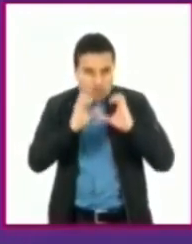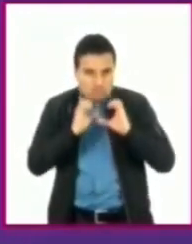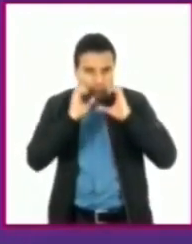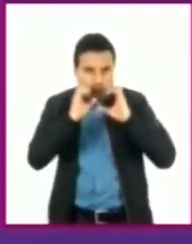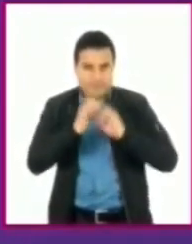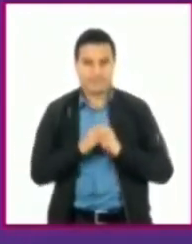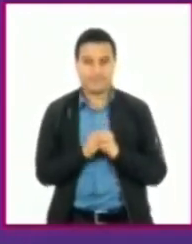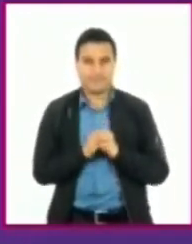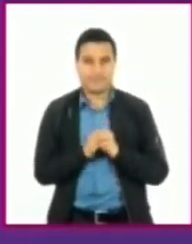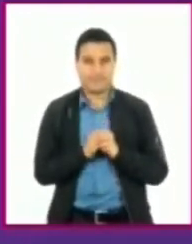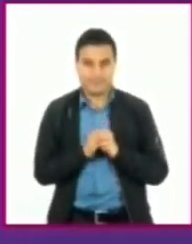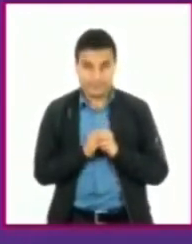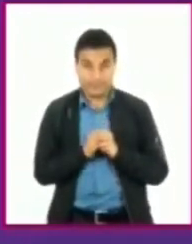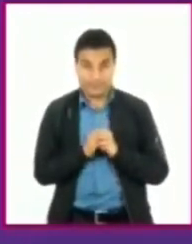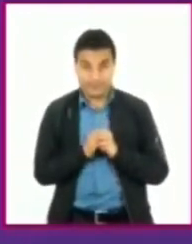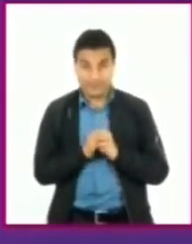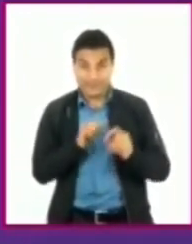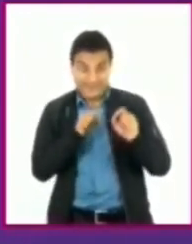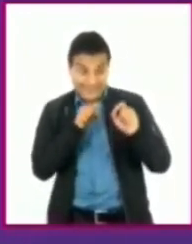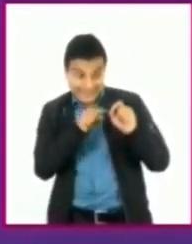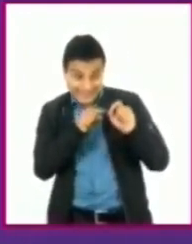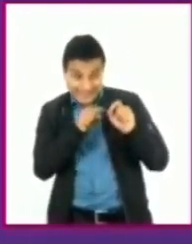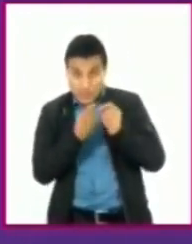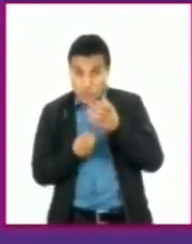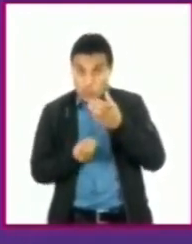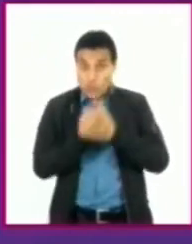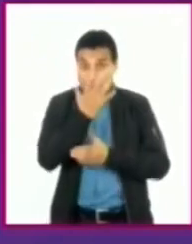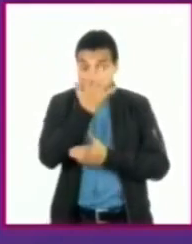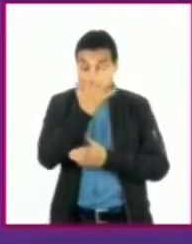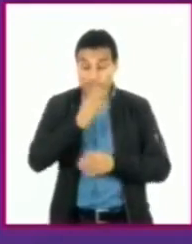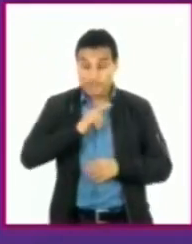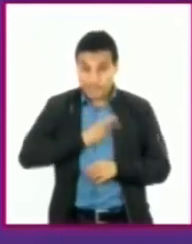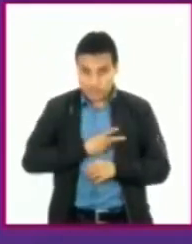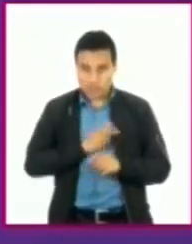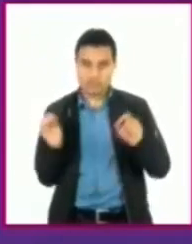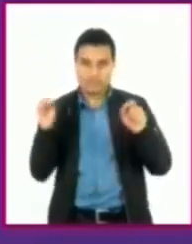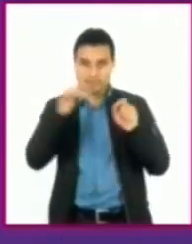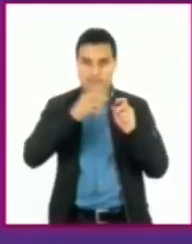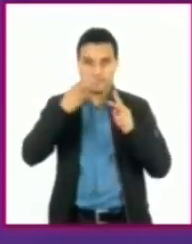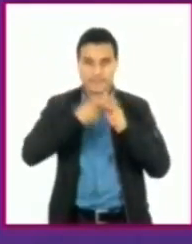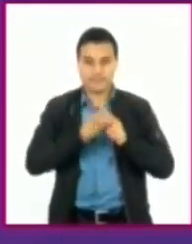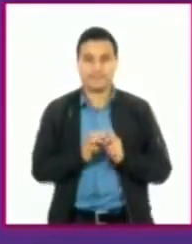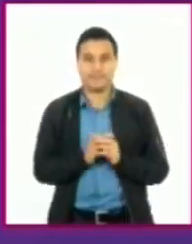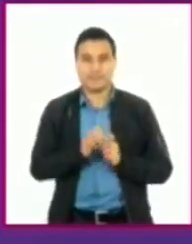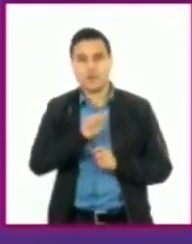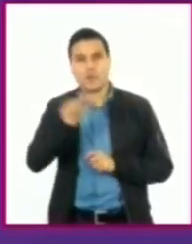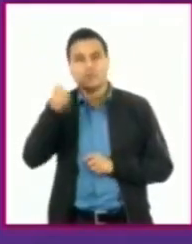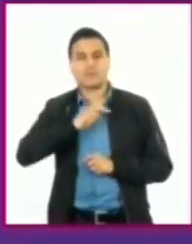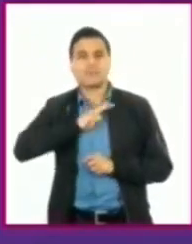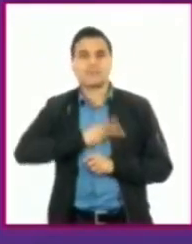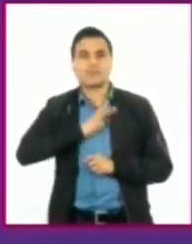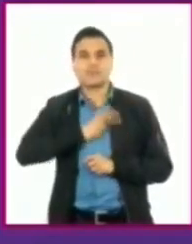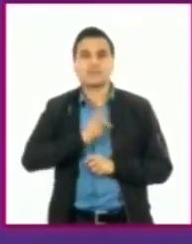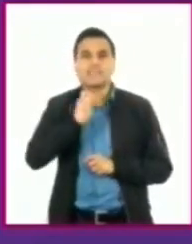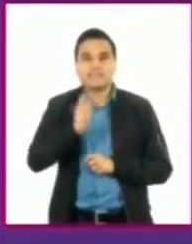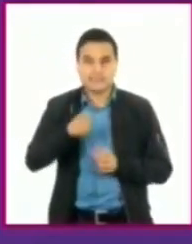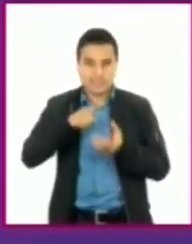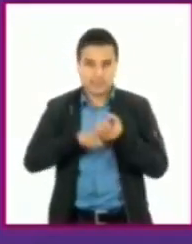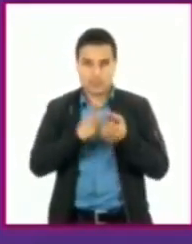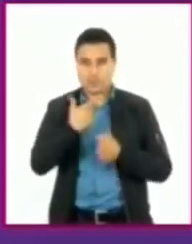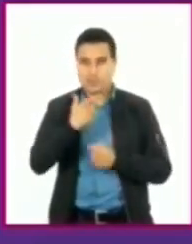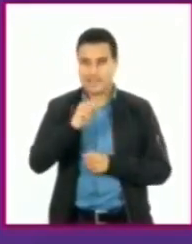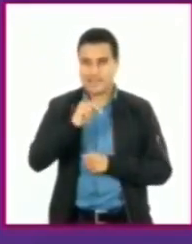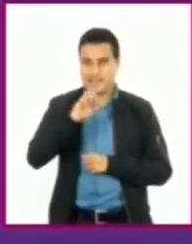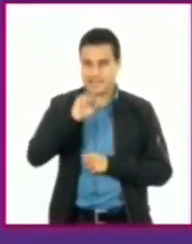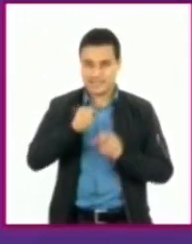como si fuera un patógeno nuevo. Otros virus tienen genes que les ayudan a disminuir o inhibir la